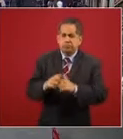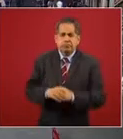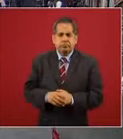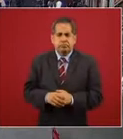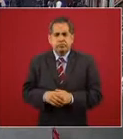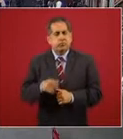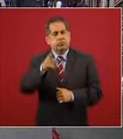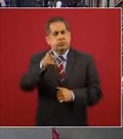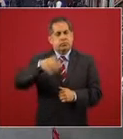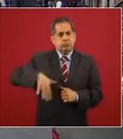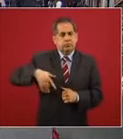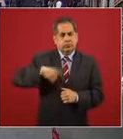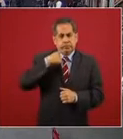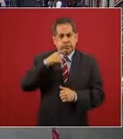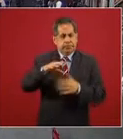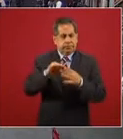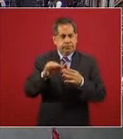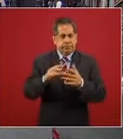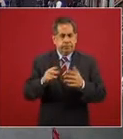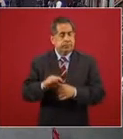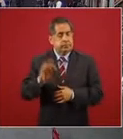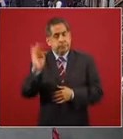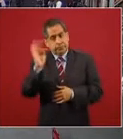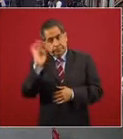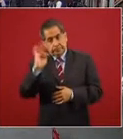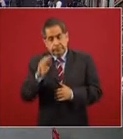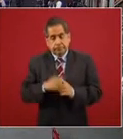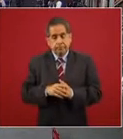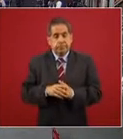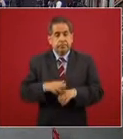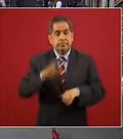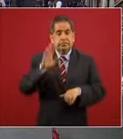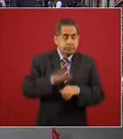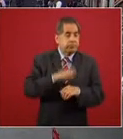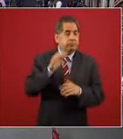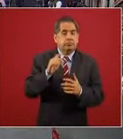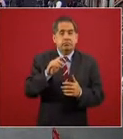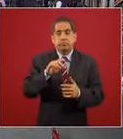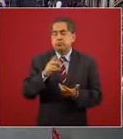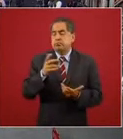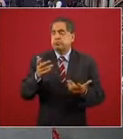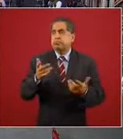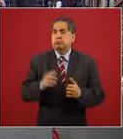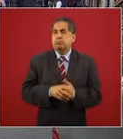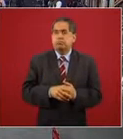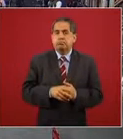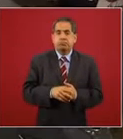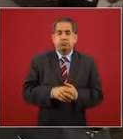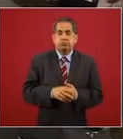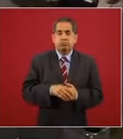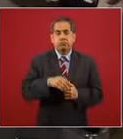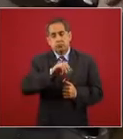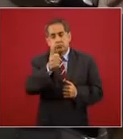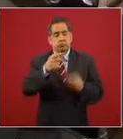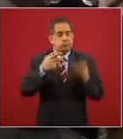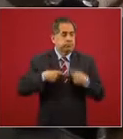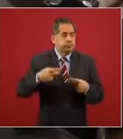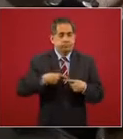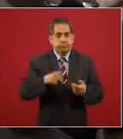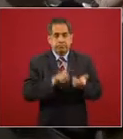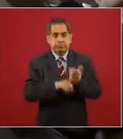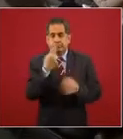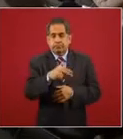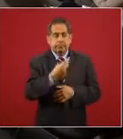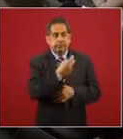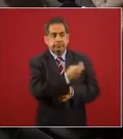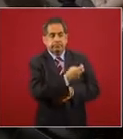usted hablaba habla de que bueno pudiera haber a quien a quien a más número de personas a quien se les